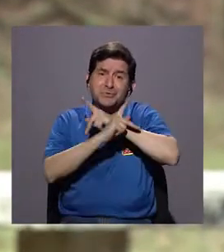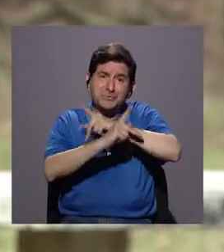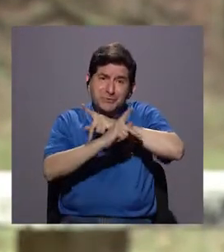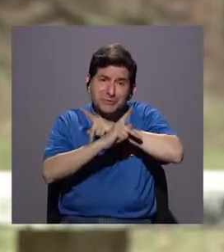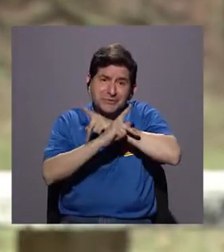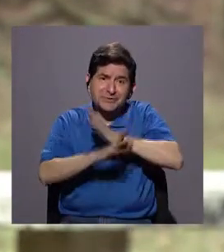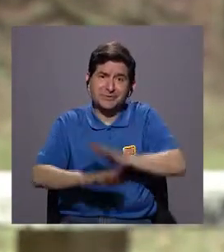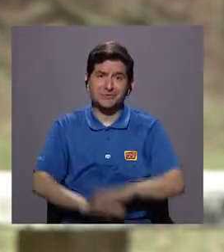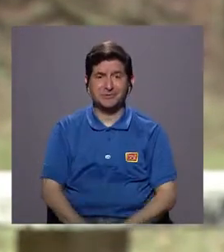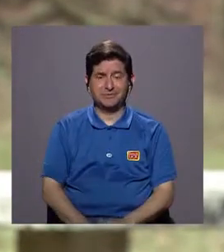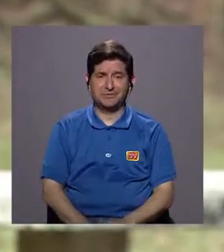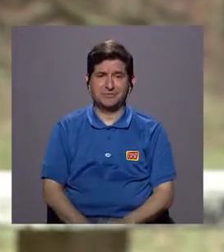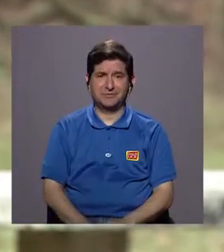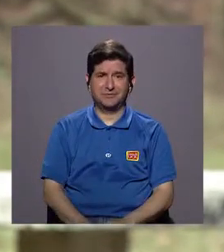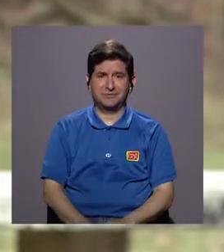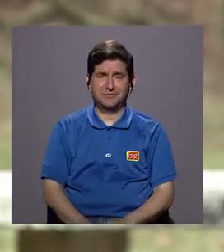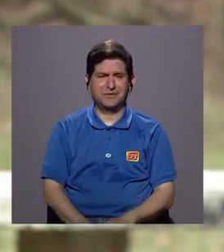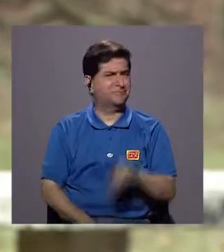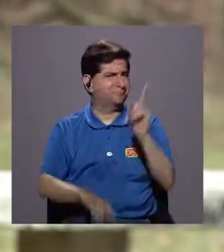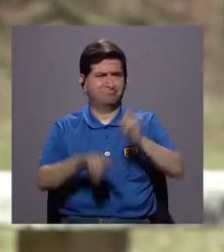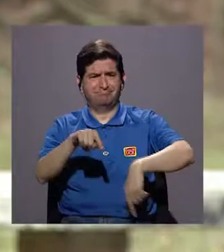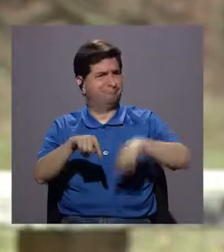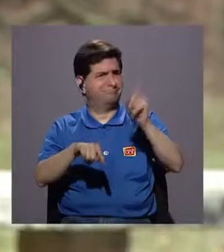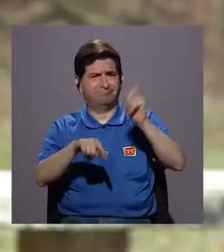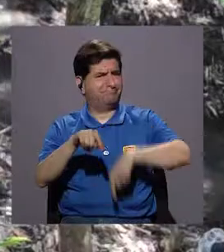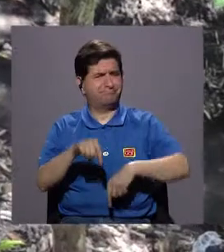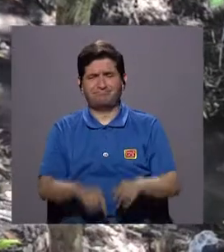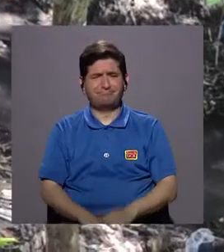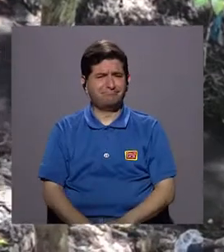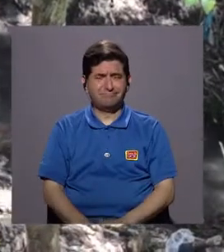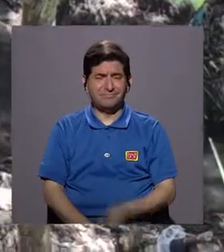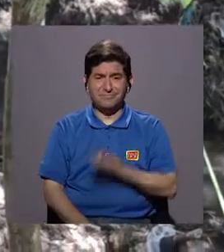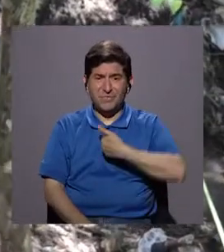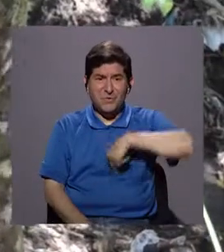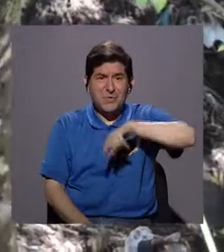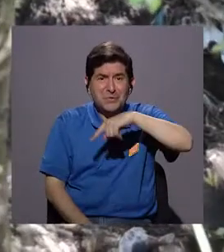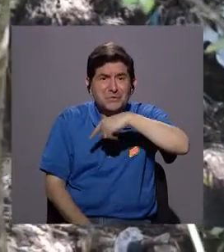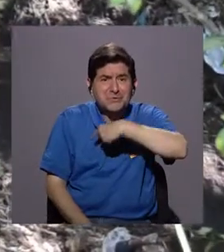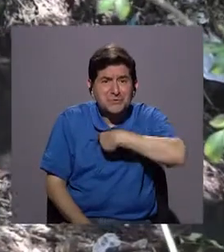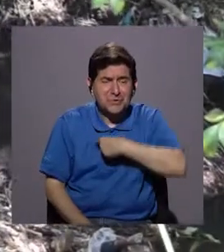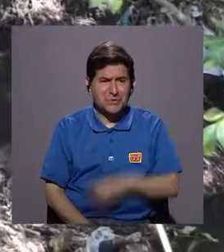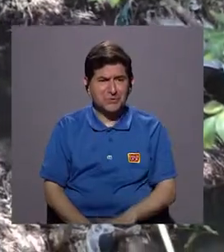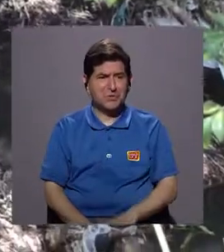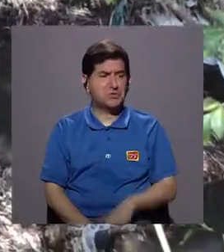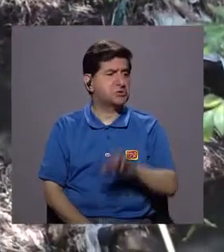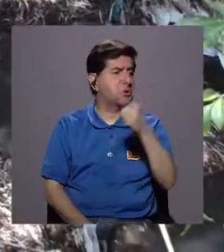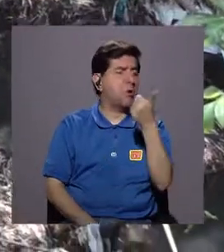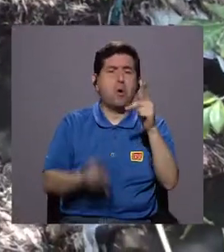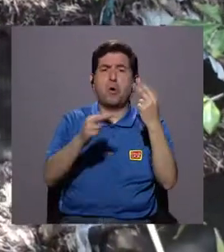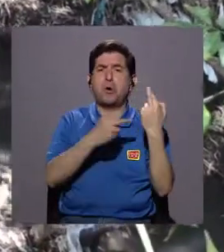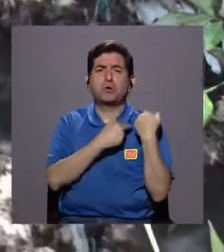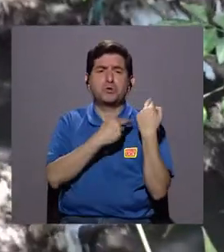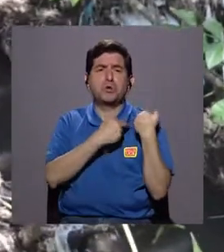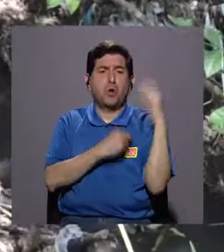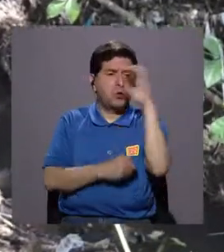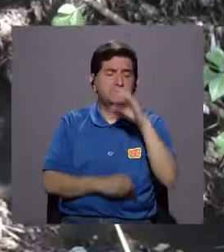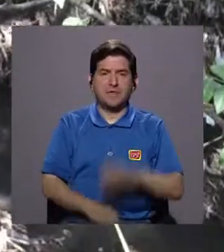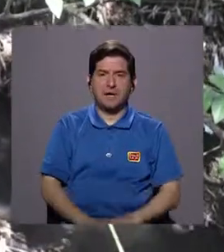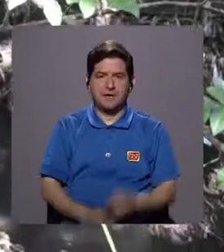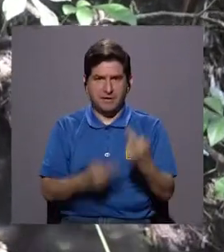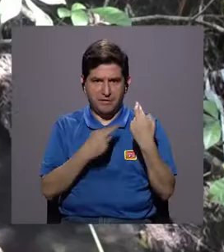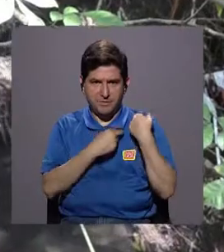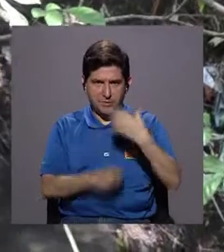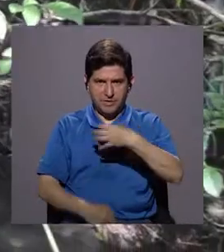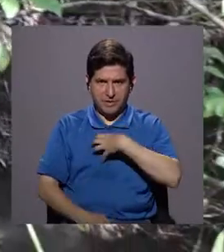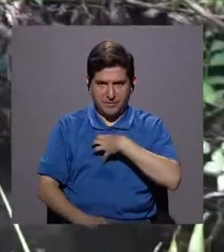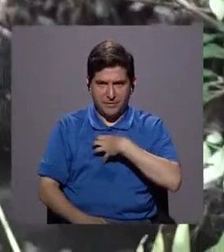protegerla. Entonces, no es válido que nosotros busquemos responsables cuando olvidamos que la